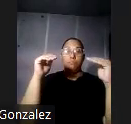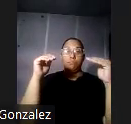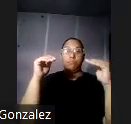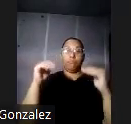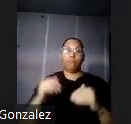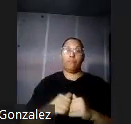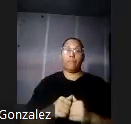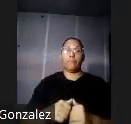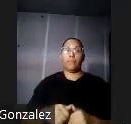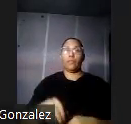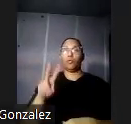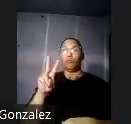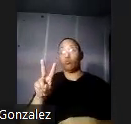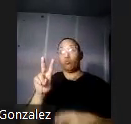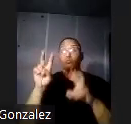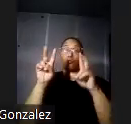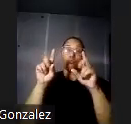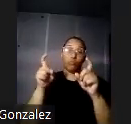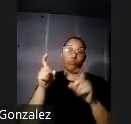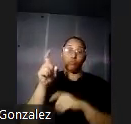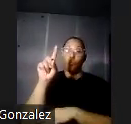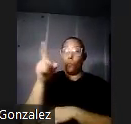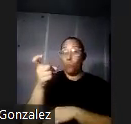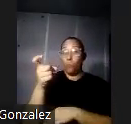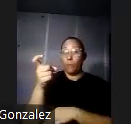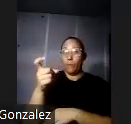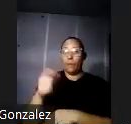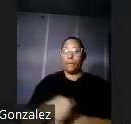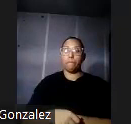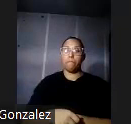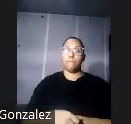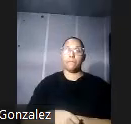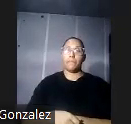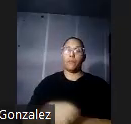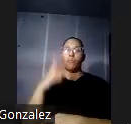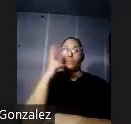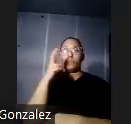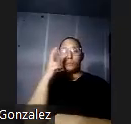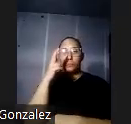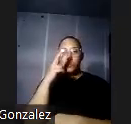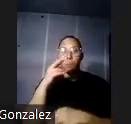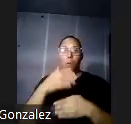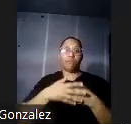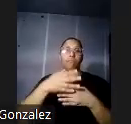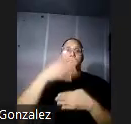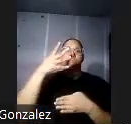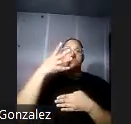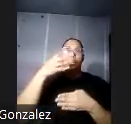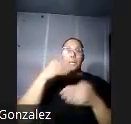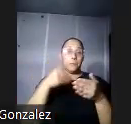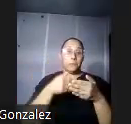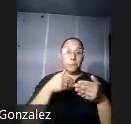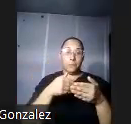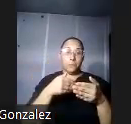que pie y medio casi dos pies por eso es que la ventana se ve en esta fotografía tan cerca del piso que uno también había una ventana así tan cerca pero